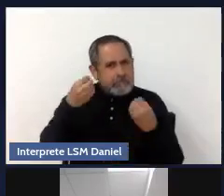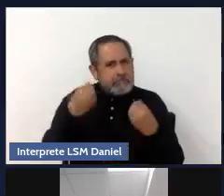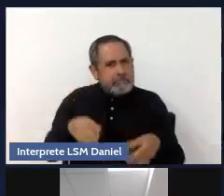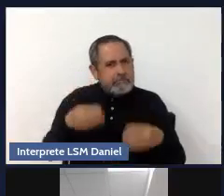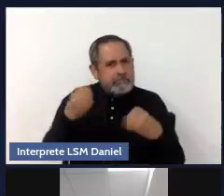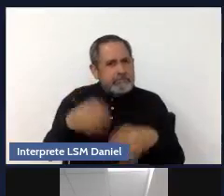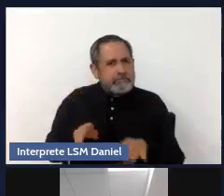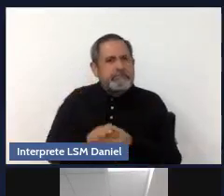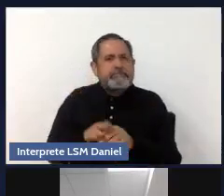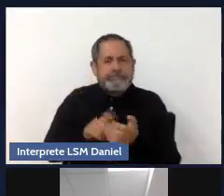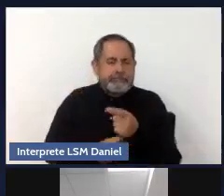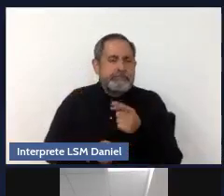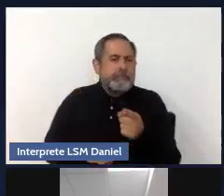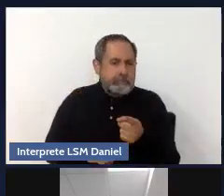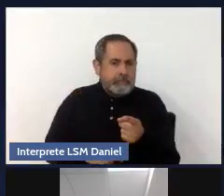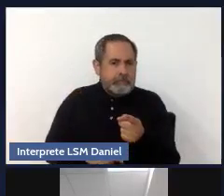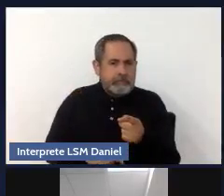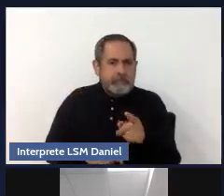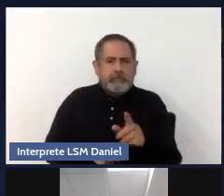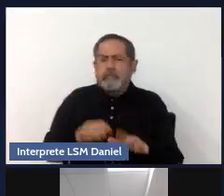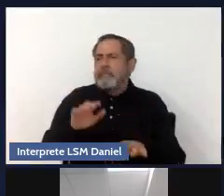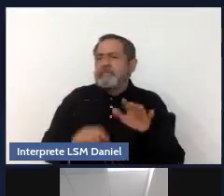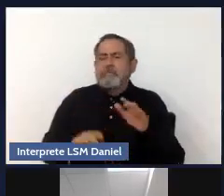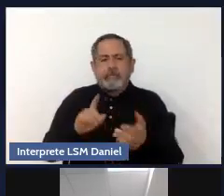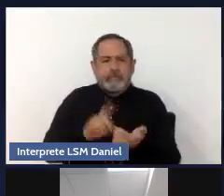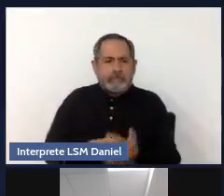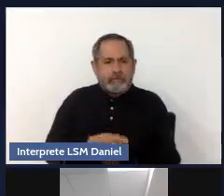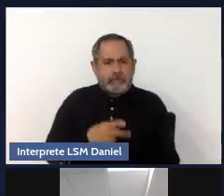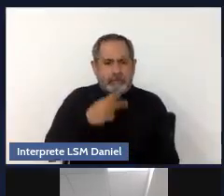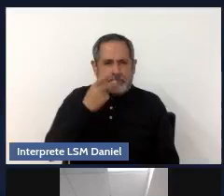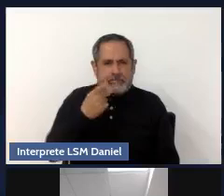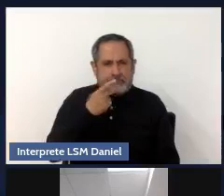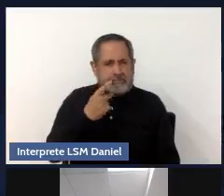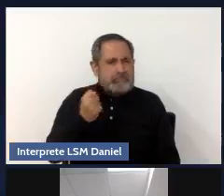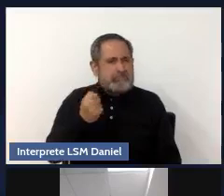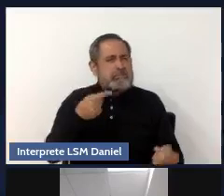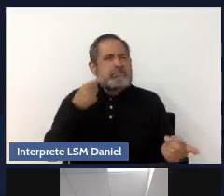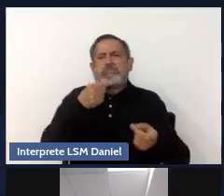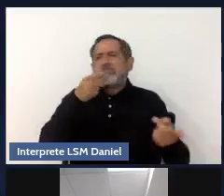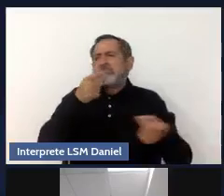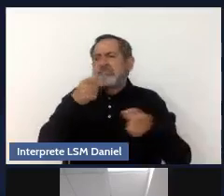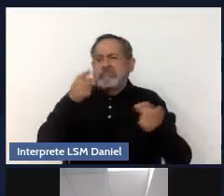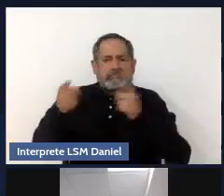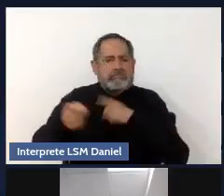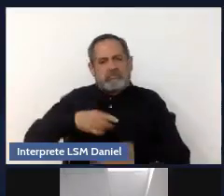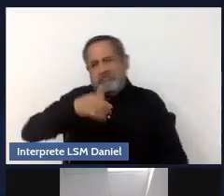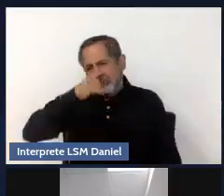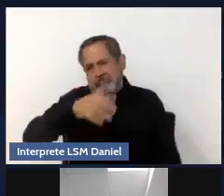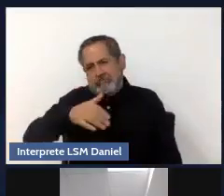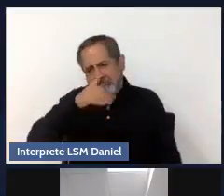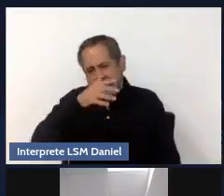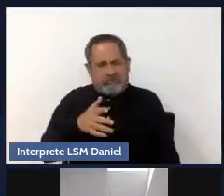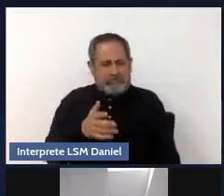empiezan a veces a decir cosas inapropiadas o de manera irregular,